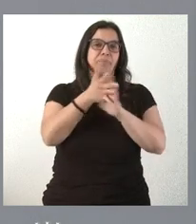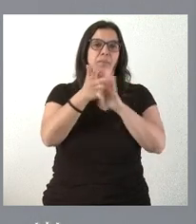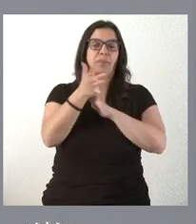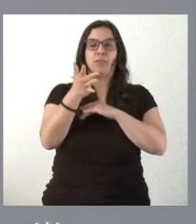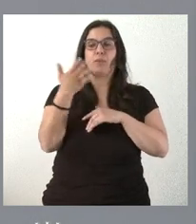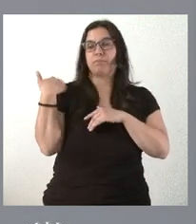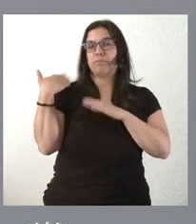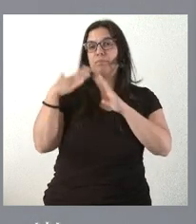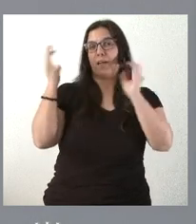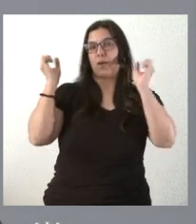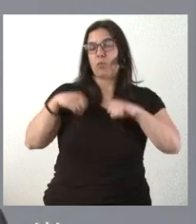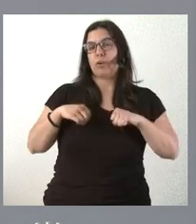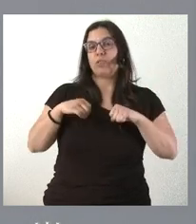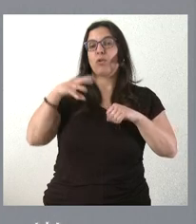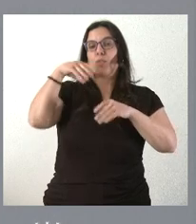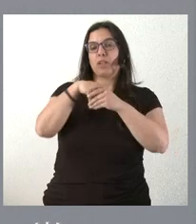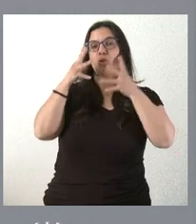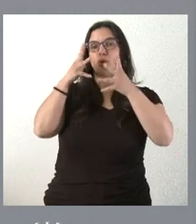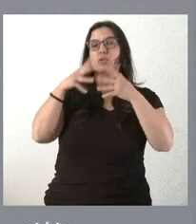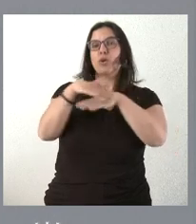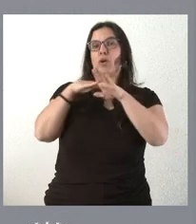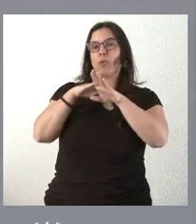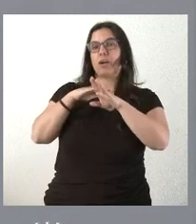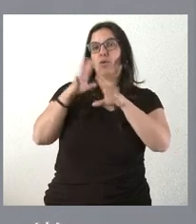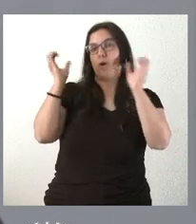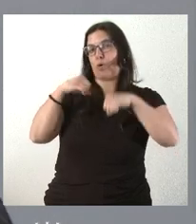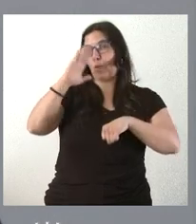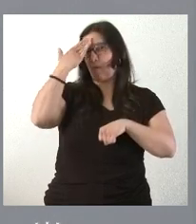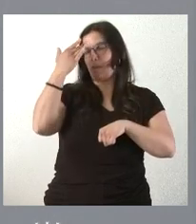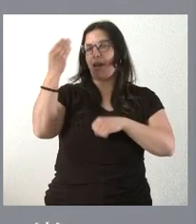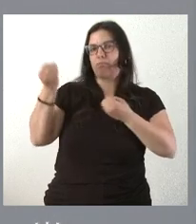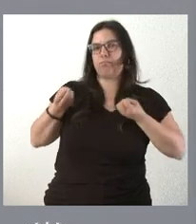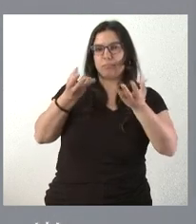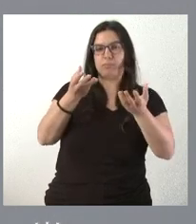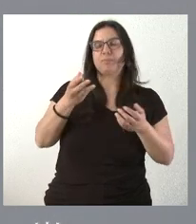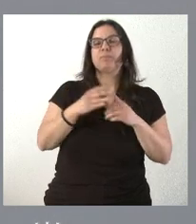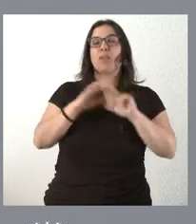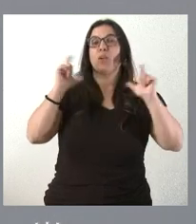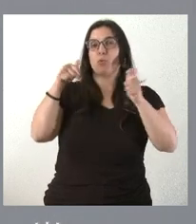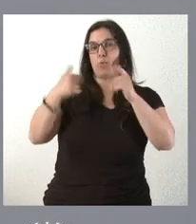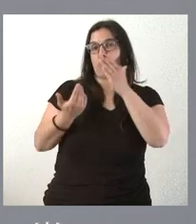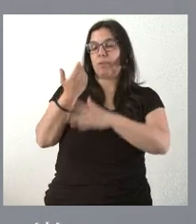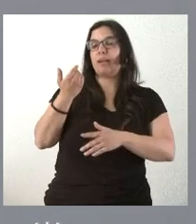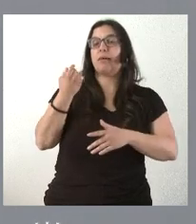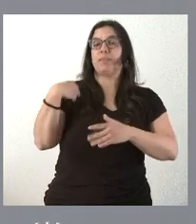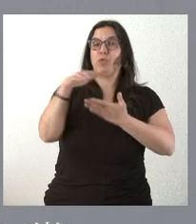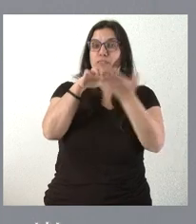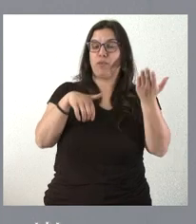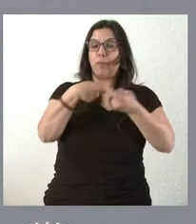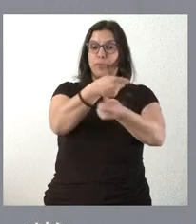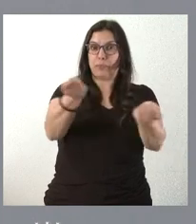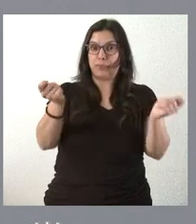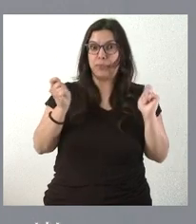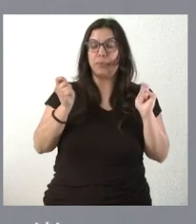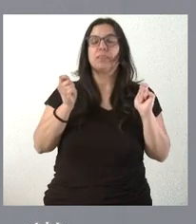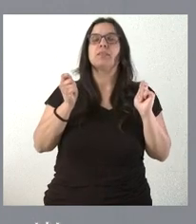los principales acuerdos del Consejo de Gobierno que hemos tenido lugar esta mañana y que tienen ustedes en el informe de